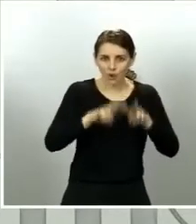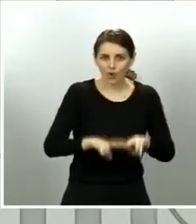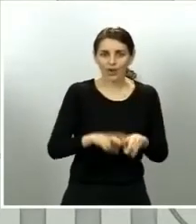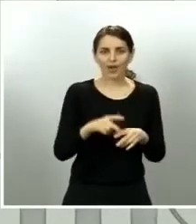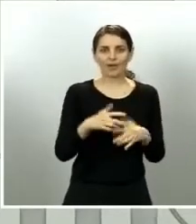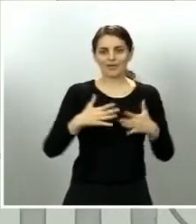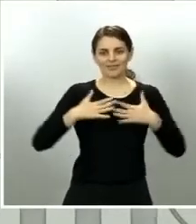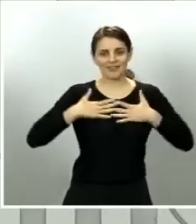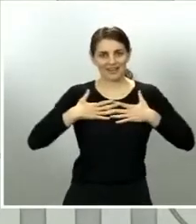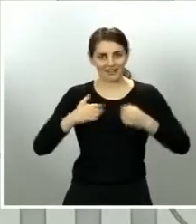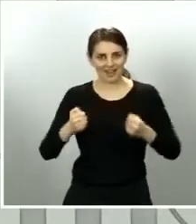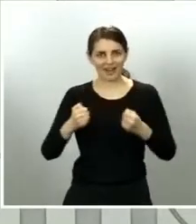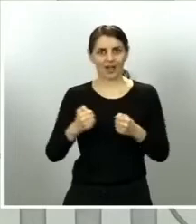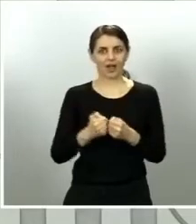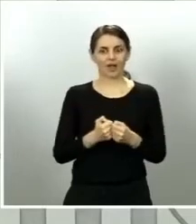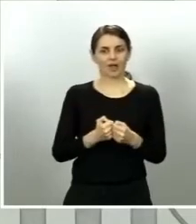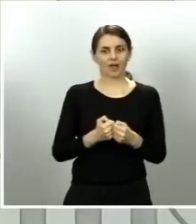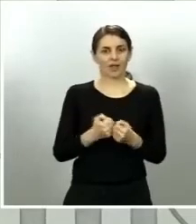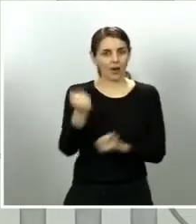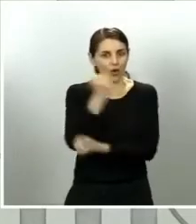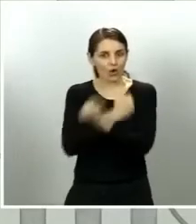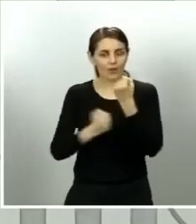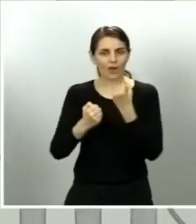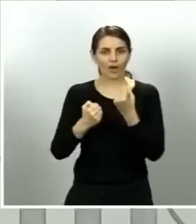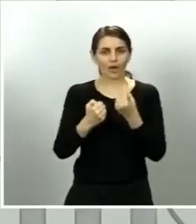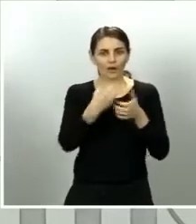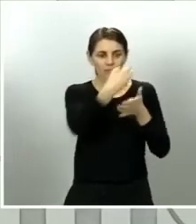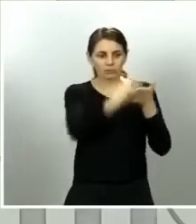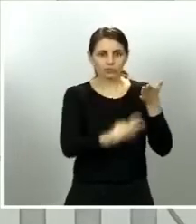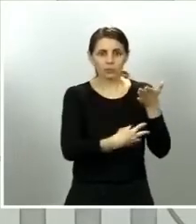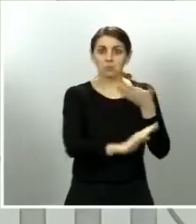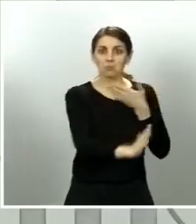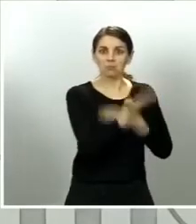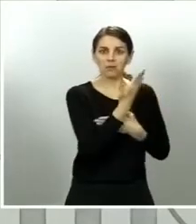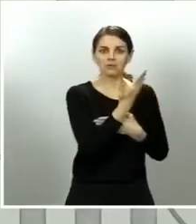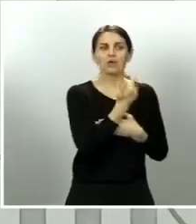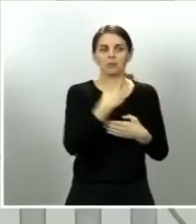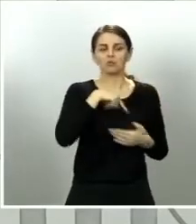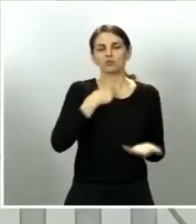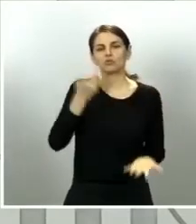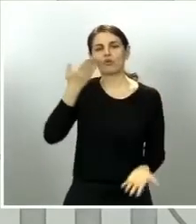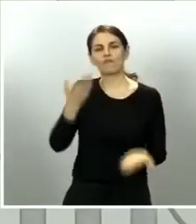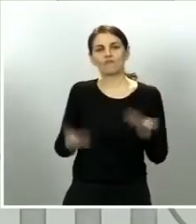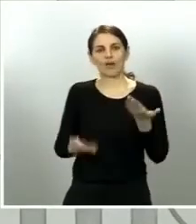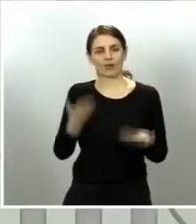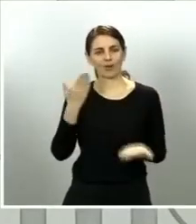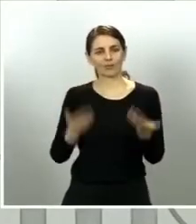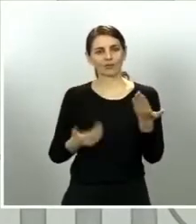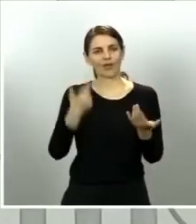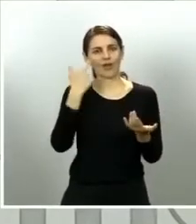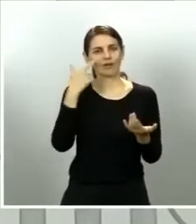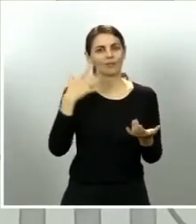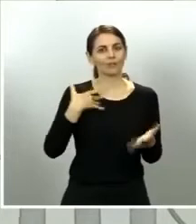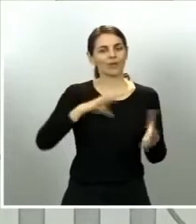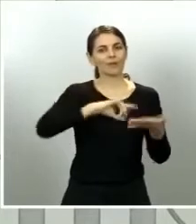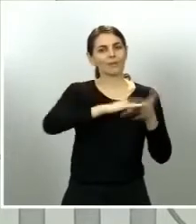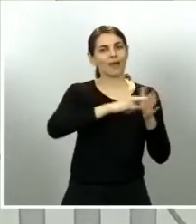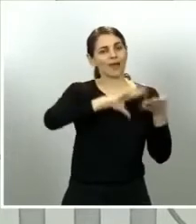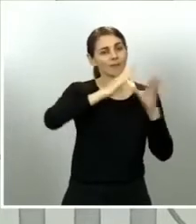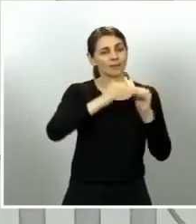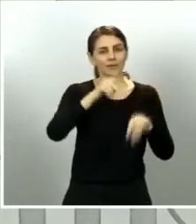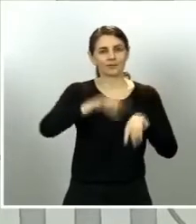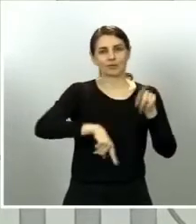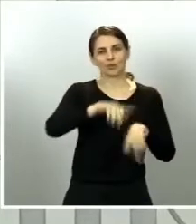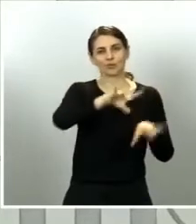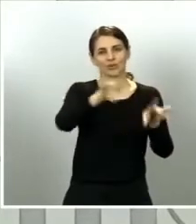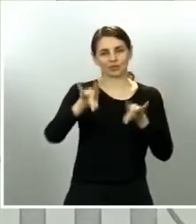referenciada a la en cuestión vamos a estudiar la propuesta que nos hagan y en su momento valoraremos si puede ser aceptado o no puede ser aceptada respecto